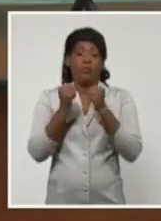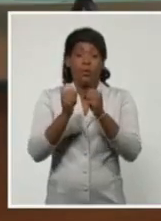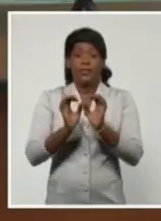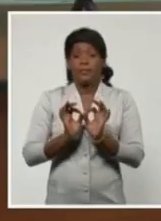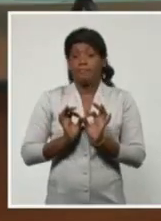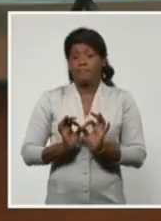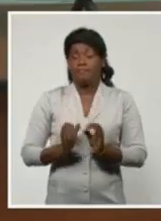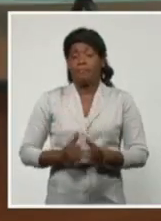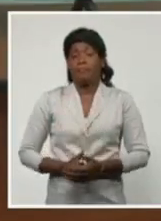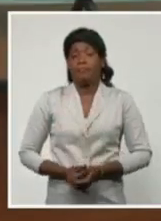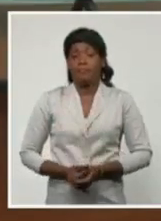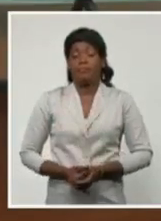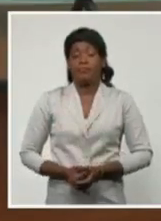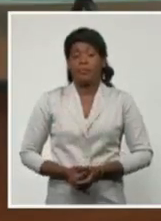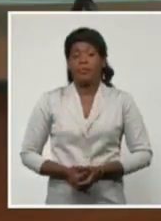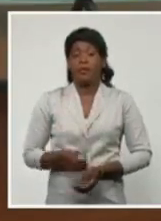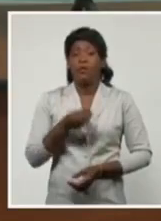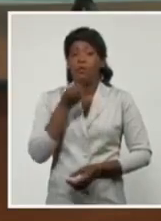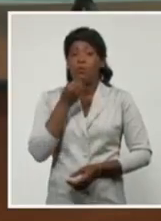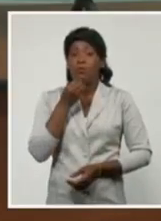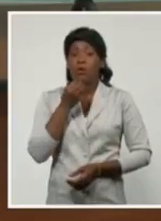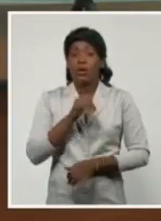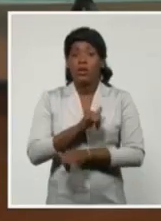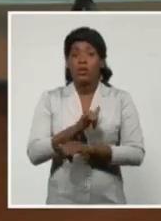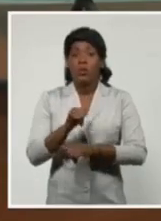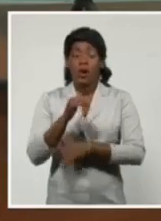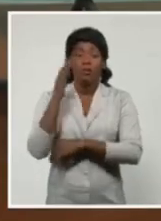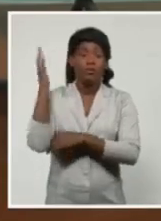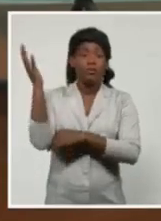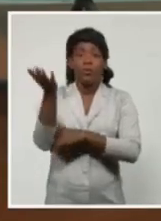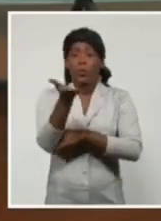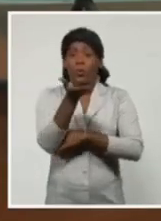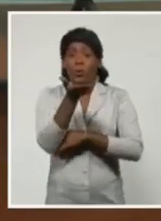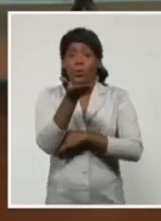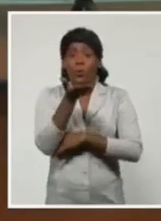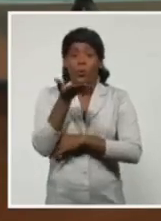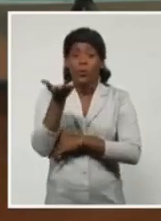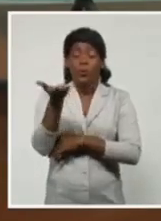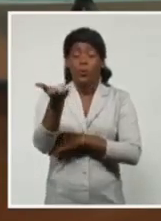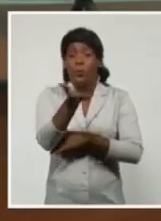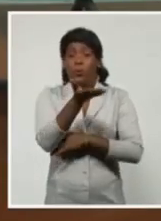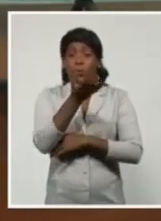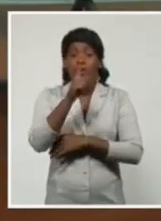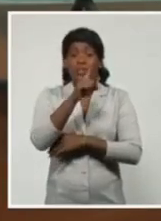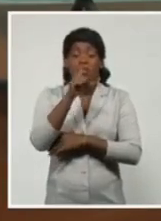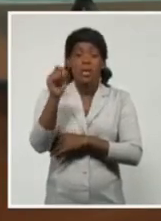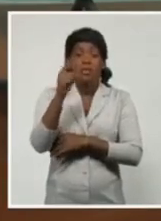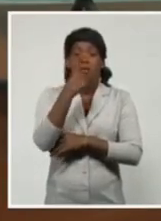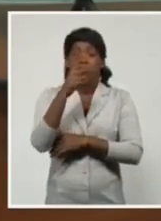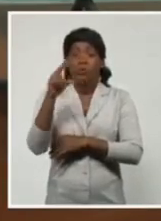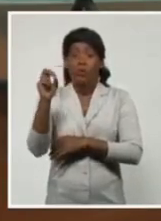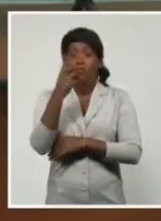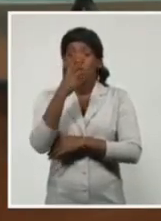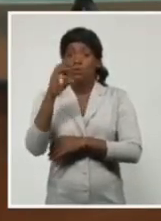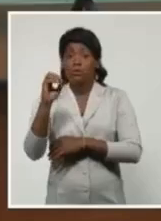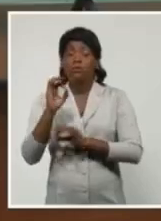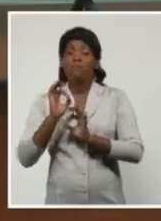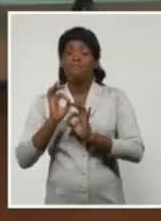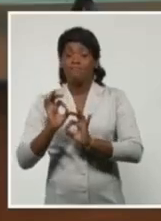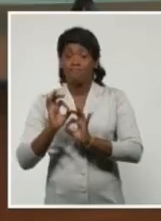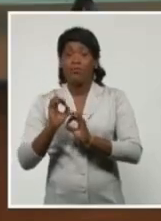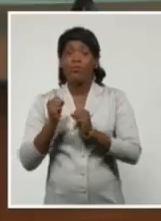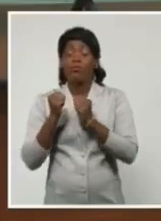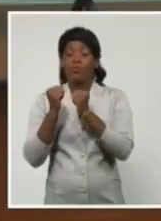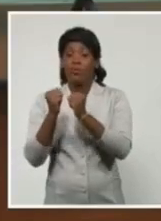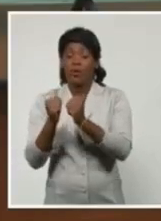y puede llegar a rachas de 100, 120, 130, como les dije, en rachas.